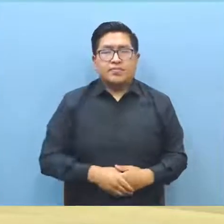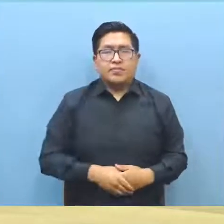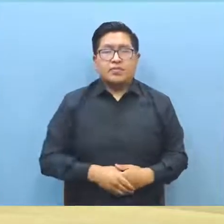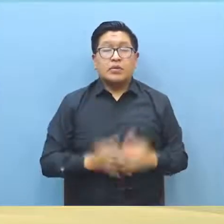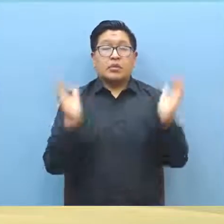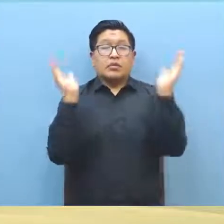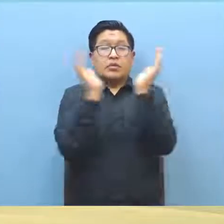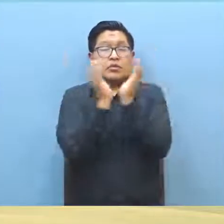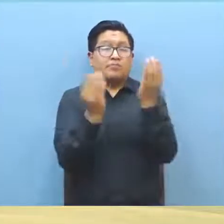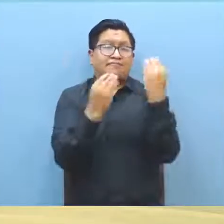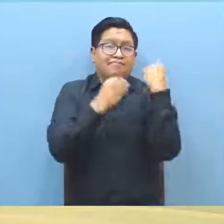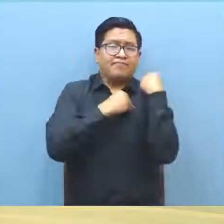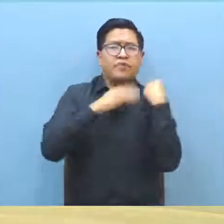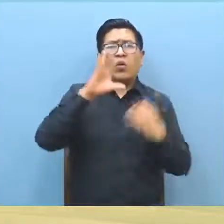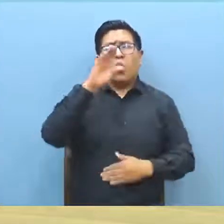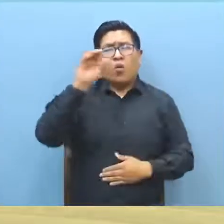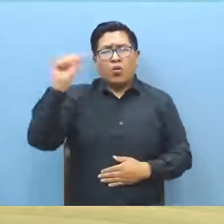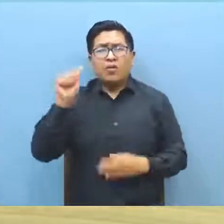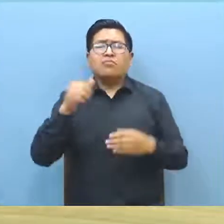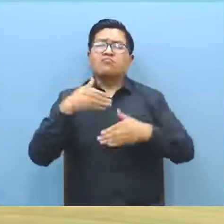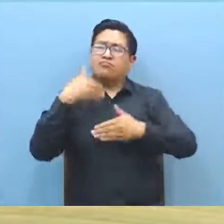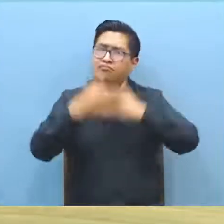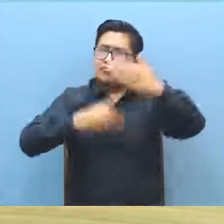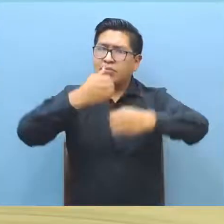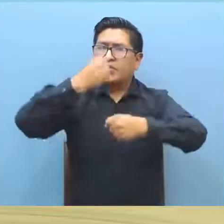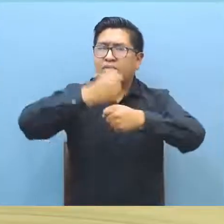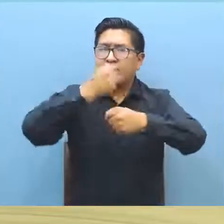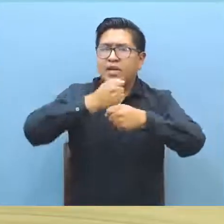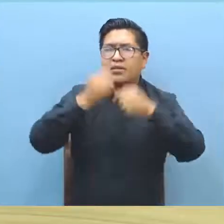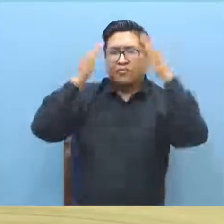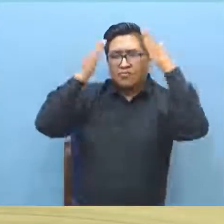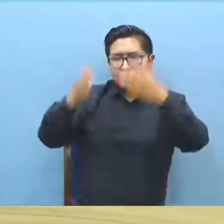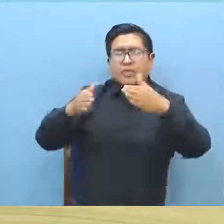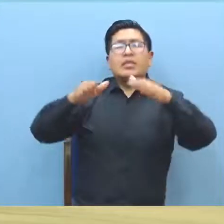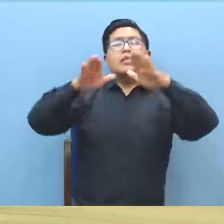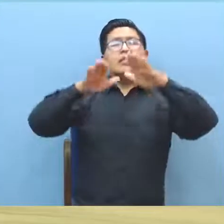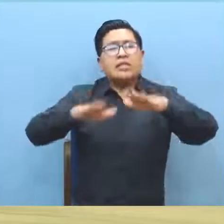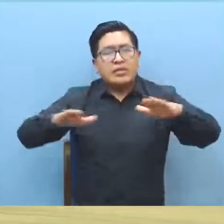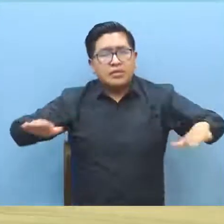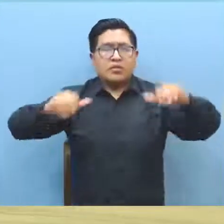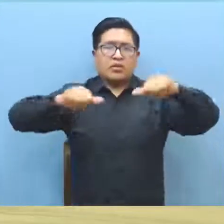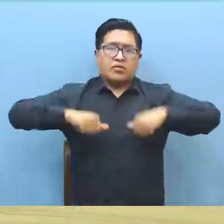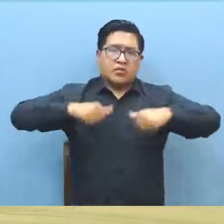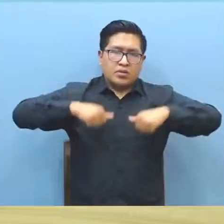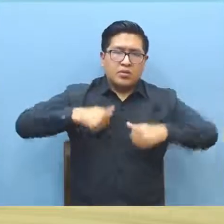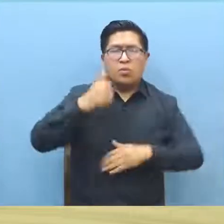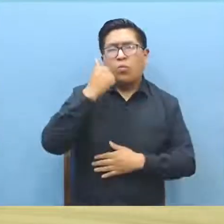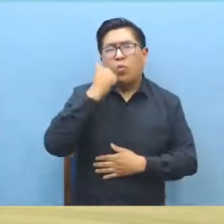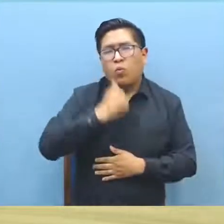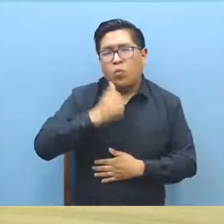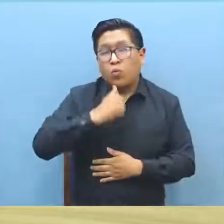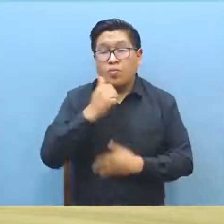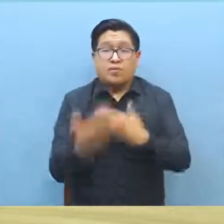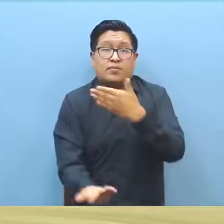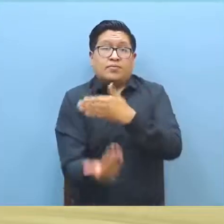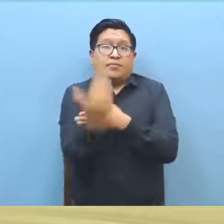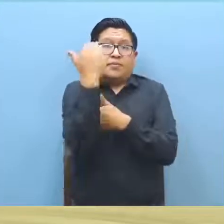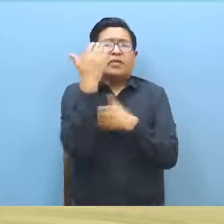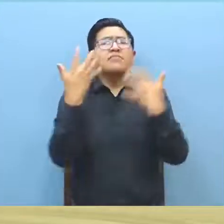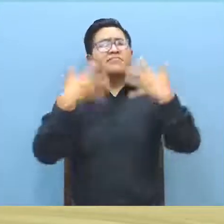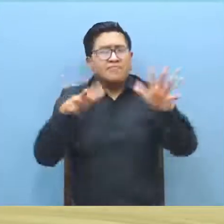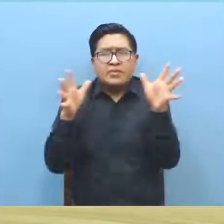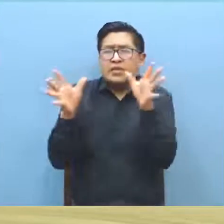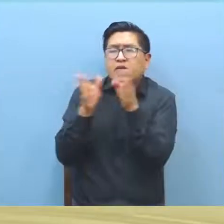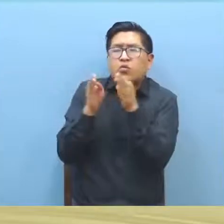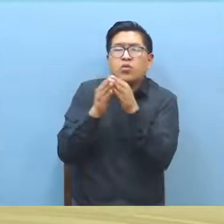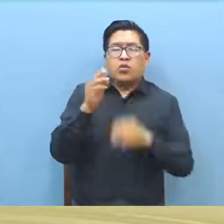Cochabamba viene trabajando en temas de prevención de violencia a niñez, adolescencia y mujeres. Esta mañana hemos tenido una reunión con